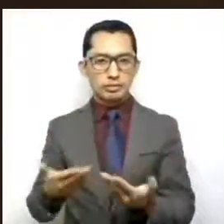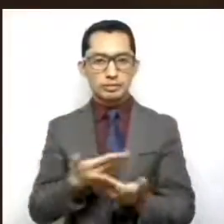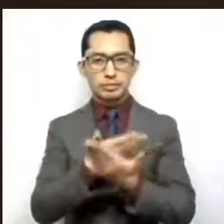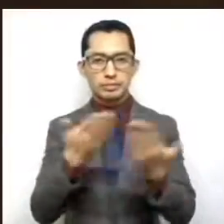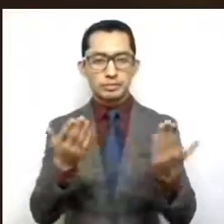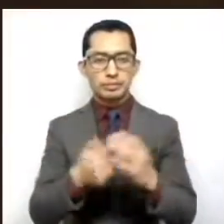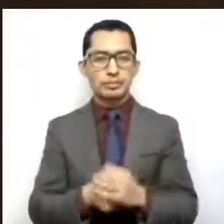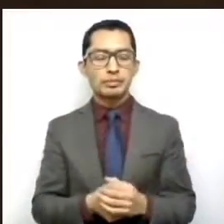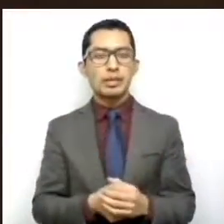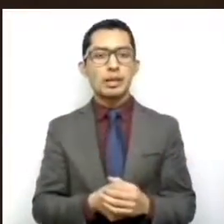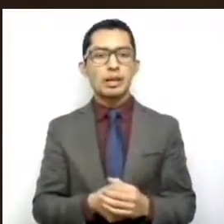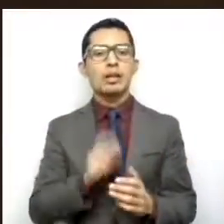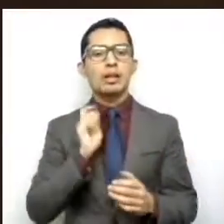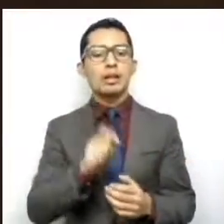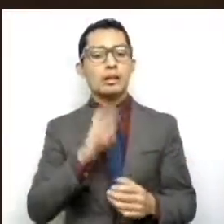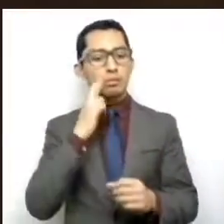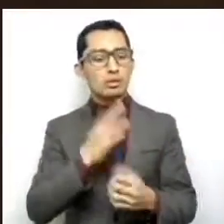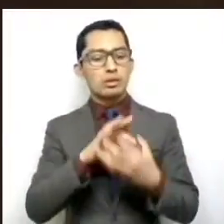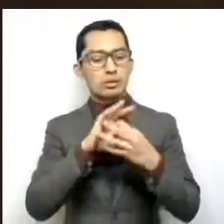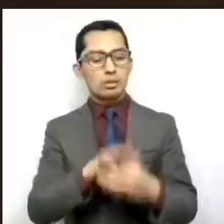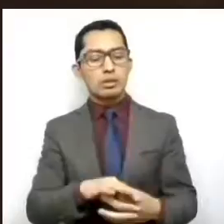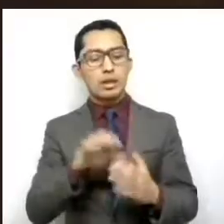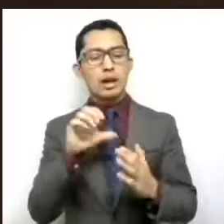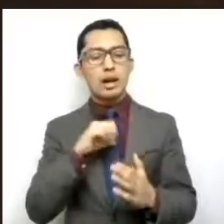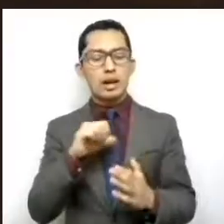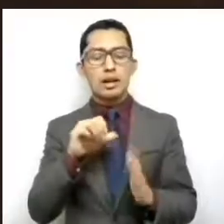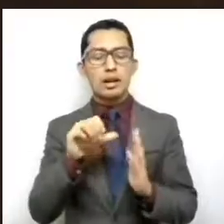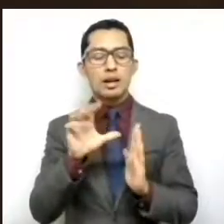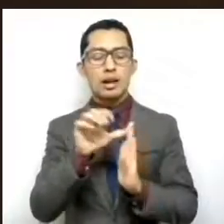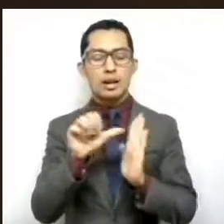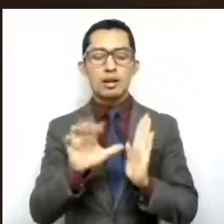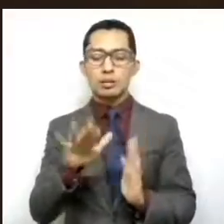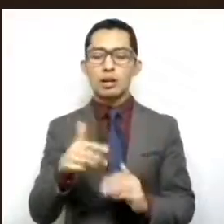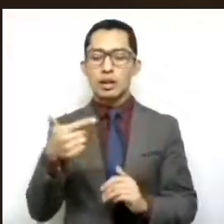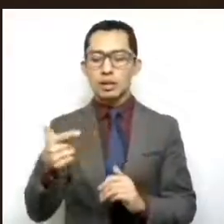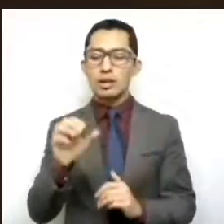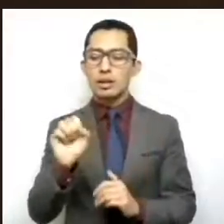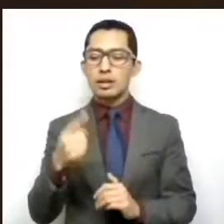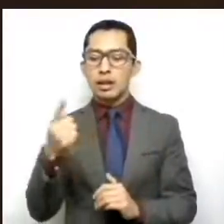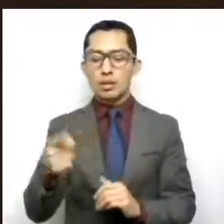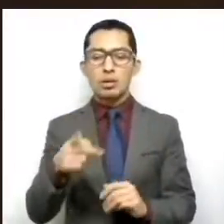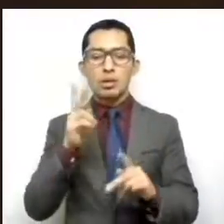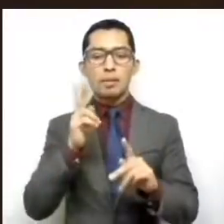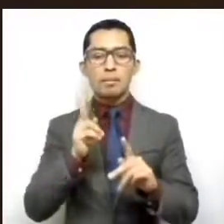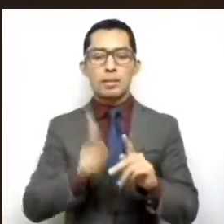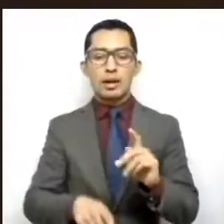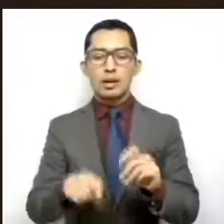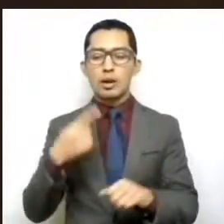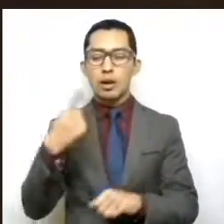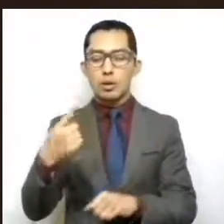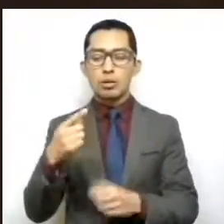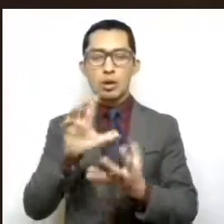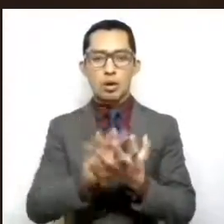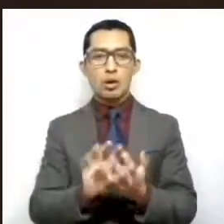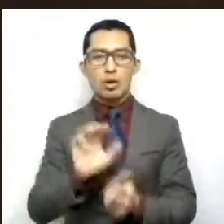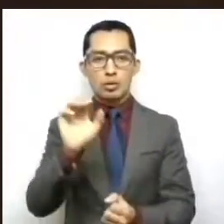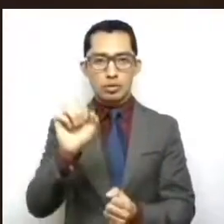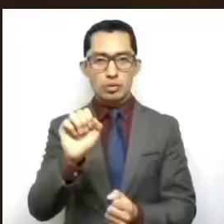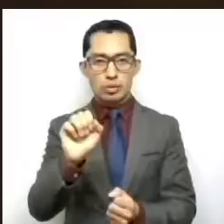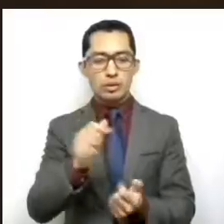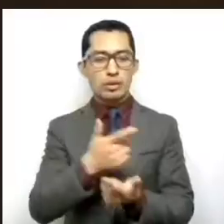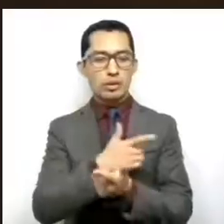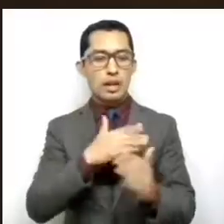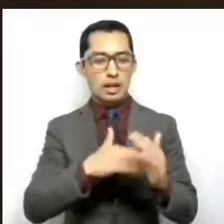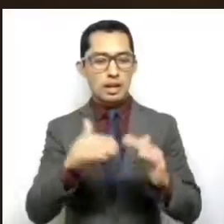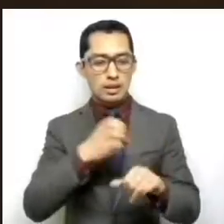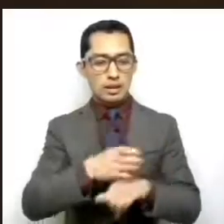ejercicio del derecho que me confieren los artículos 57 y 61, fracción 1 de la Constitución Política del Estado Libre